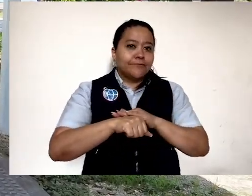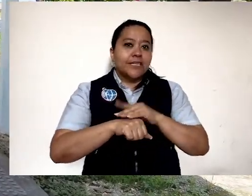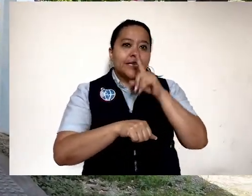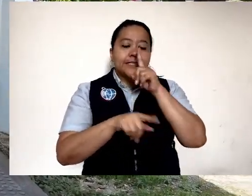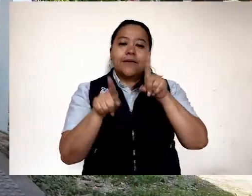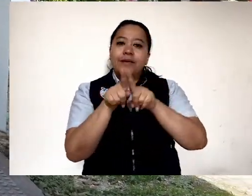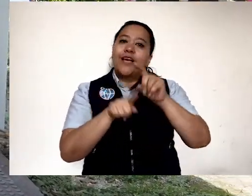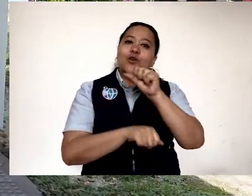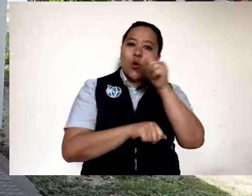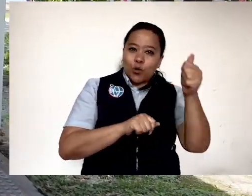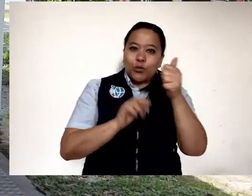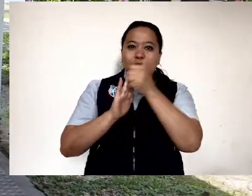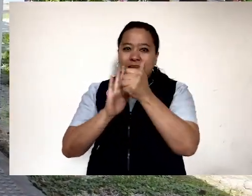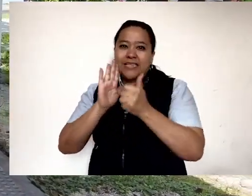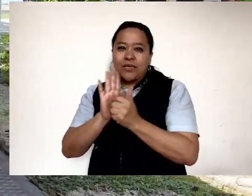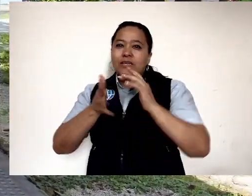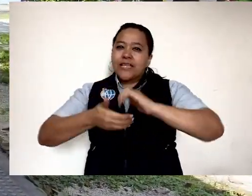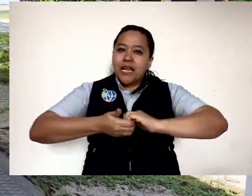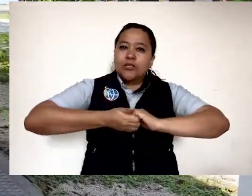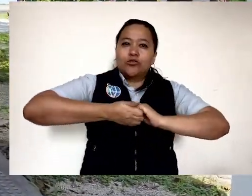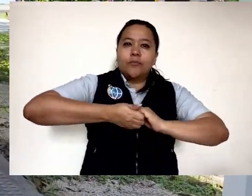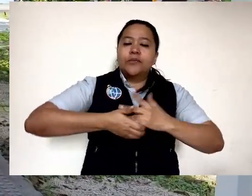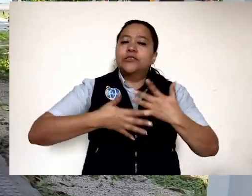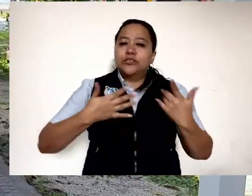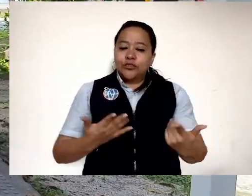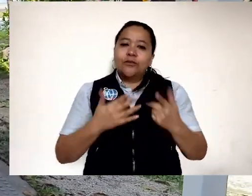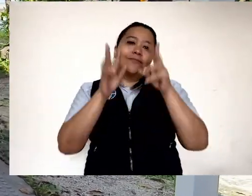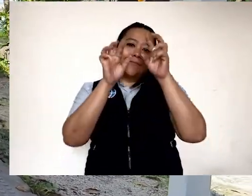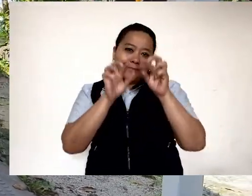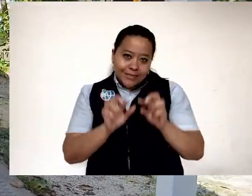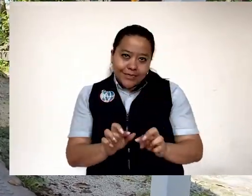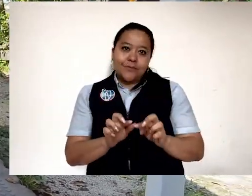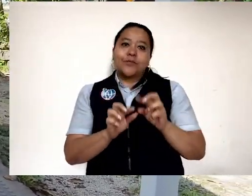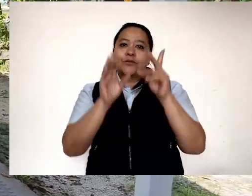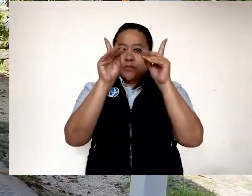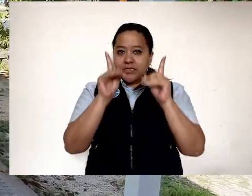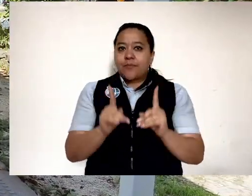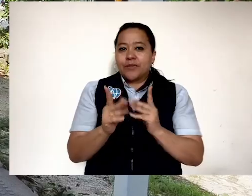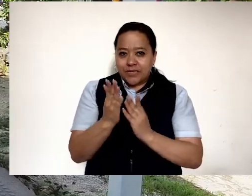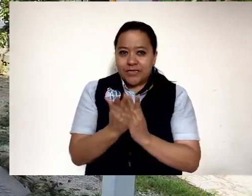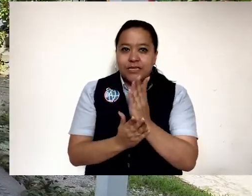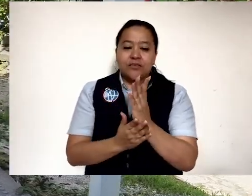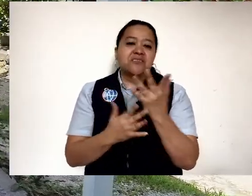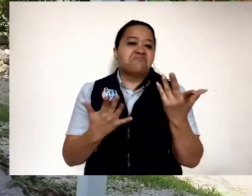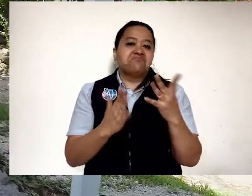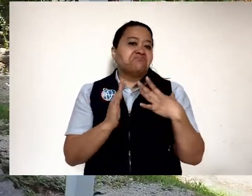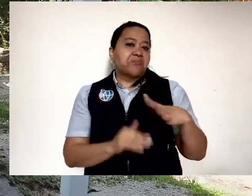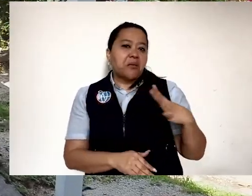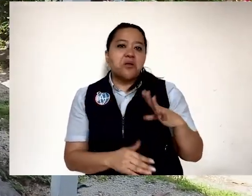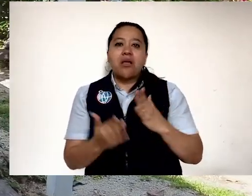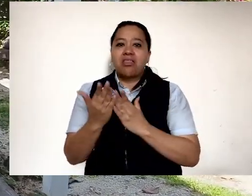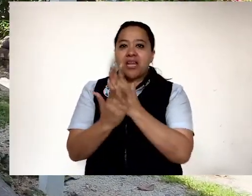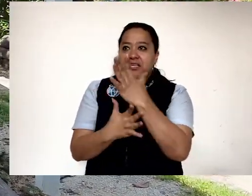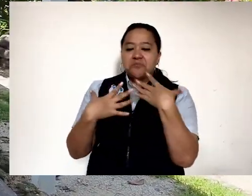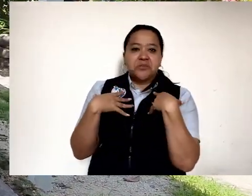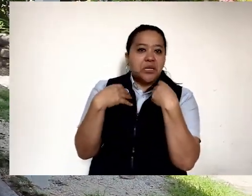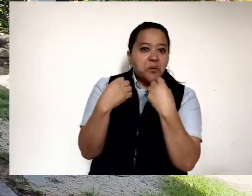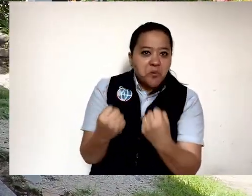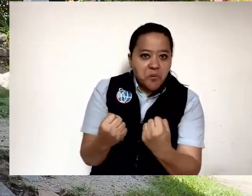hay varios artículos directamente de la Convención sobre los Derechos de las Personas con Discapacidad, como el derecho a la salud, a